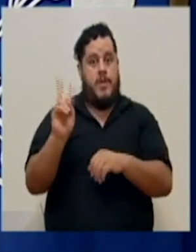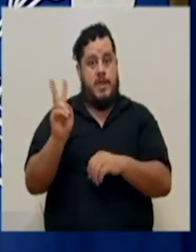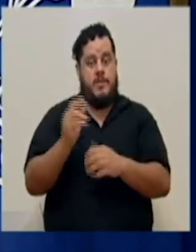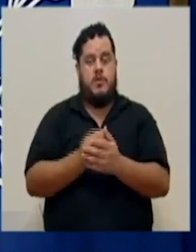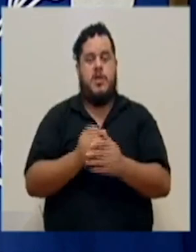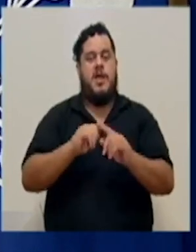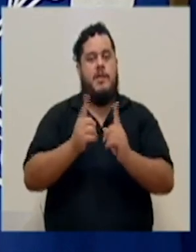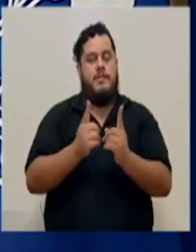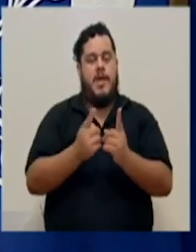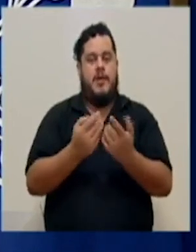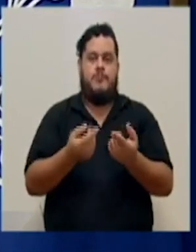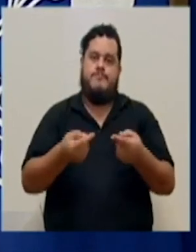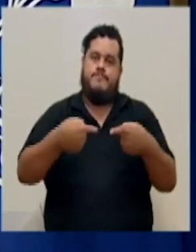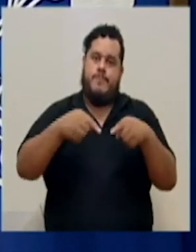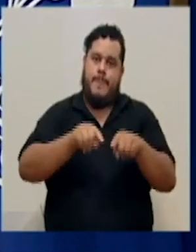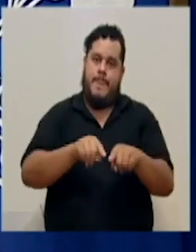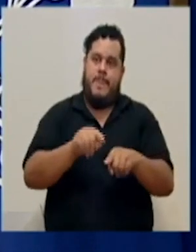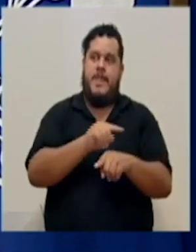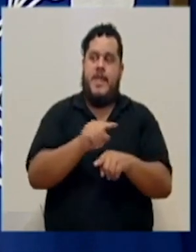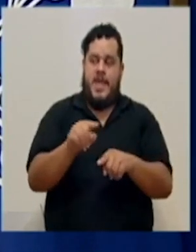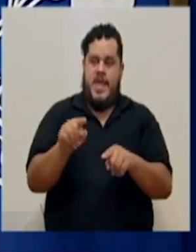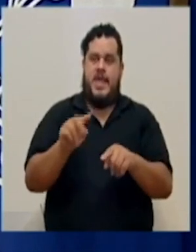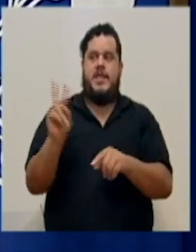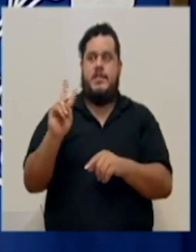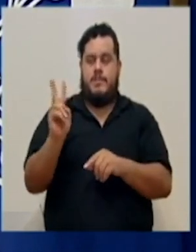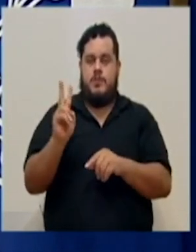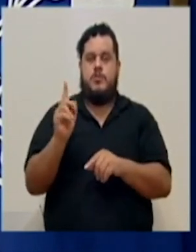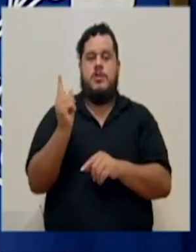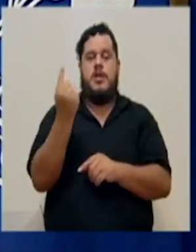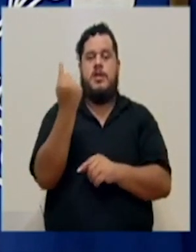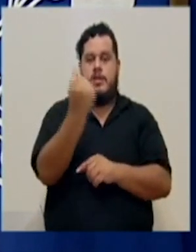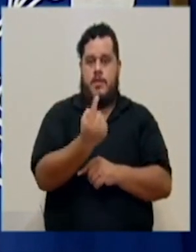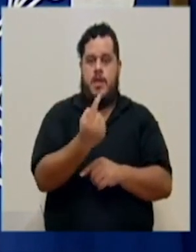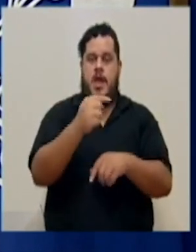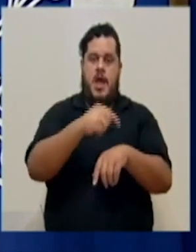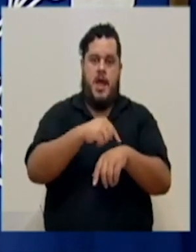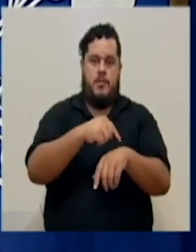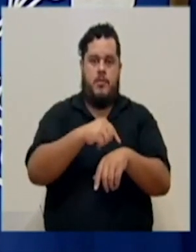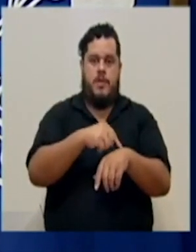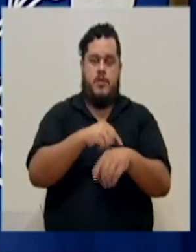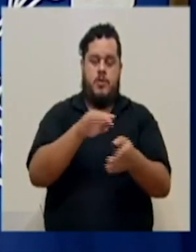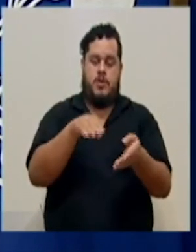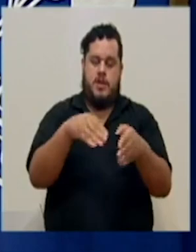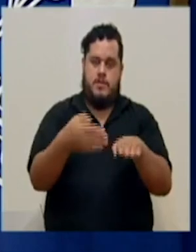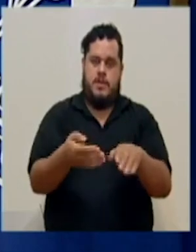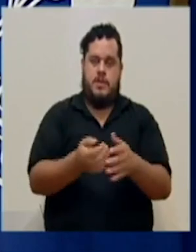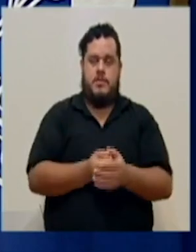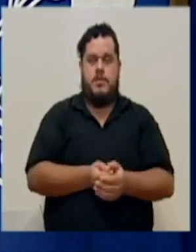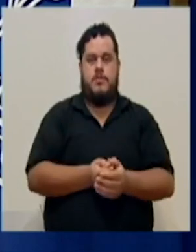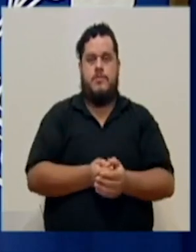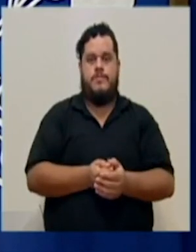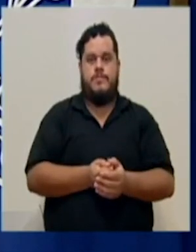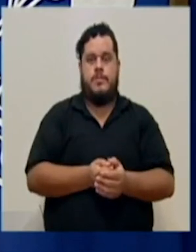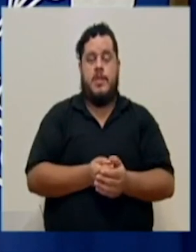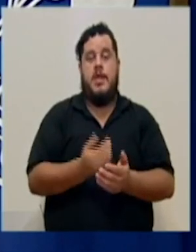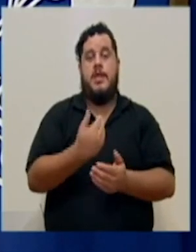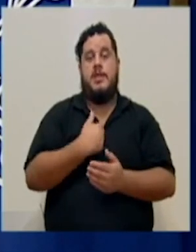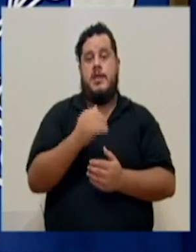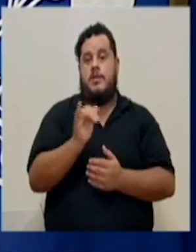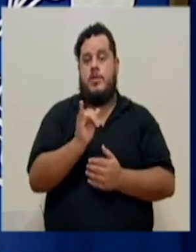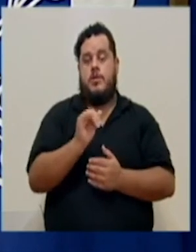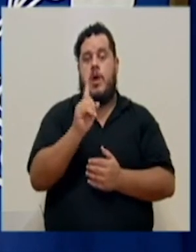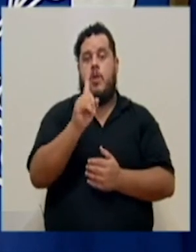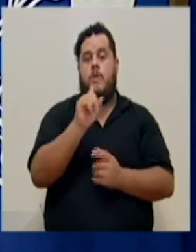coincidentemente estaba el virus presente al momento del fallecimiento. Tenemos, además,